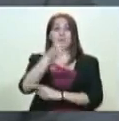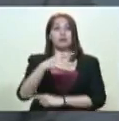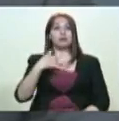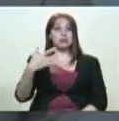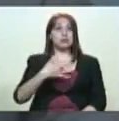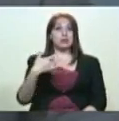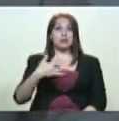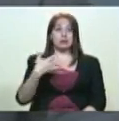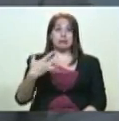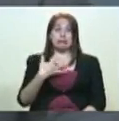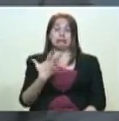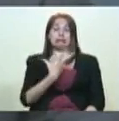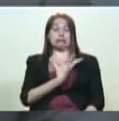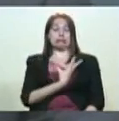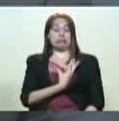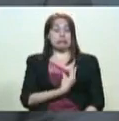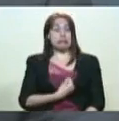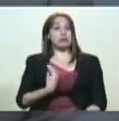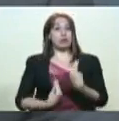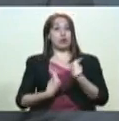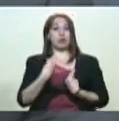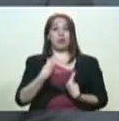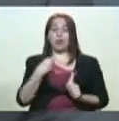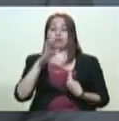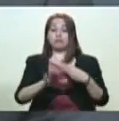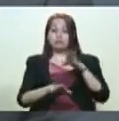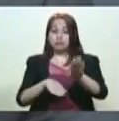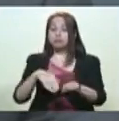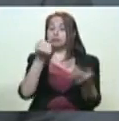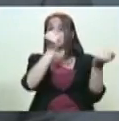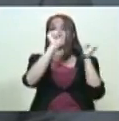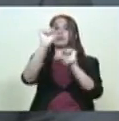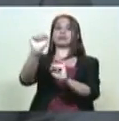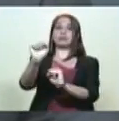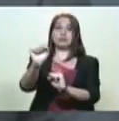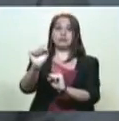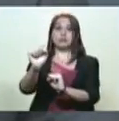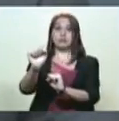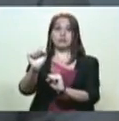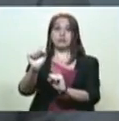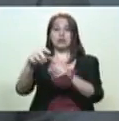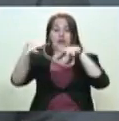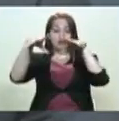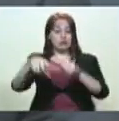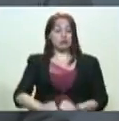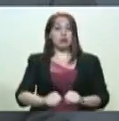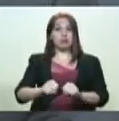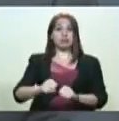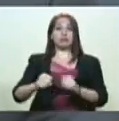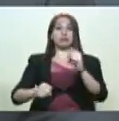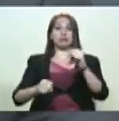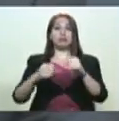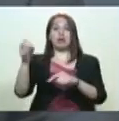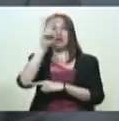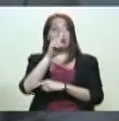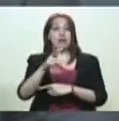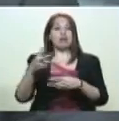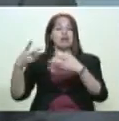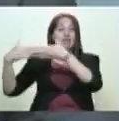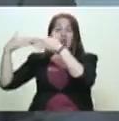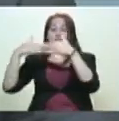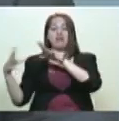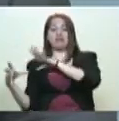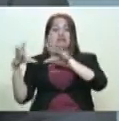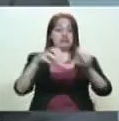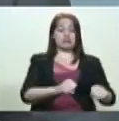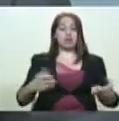indignados y debemos dar un paso al frente para rechazar cualquier intento de intervención extranjera en Venezuela y sobre todo si es un intento de